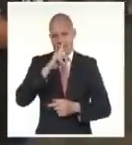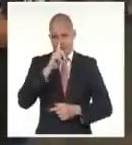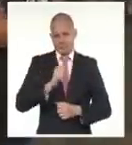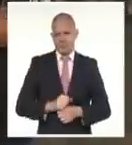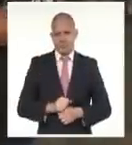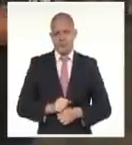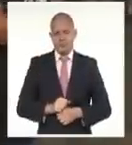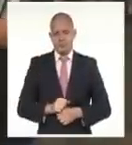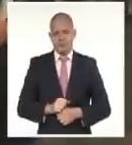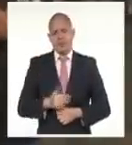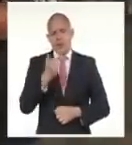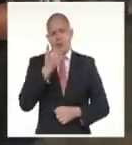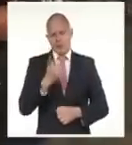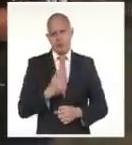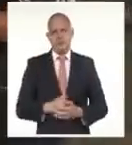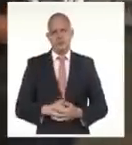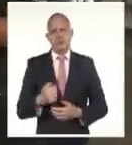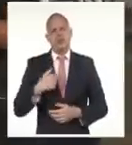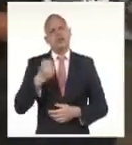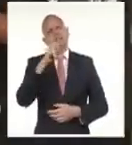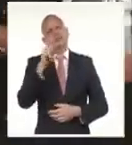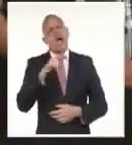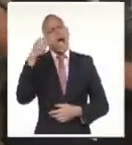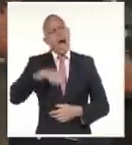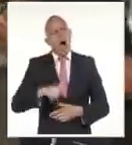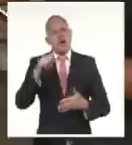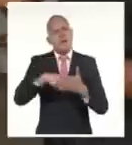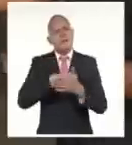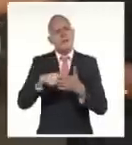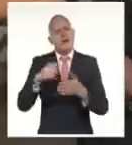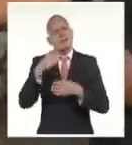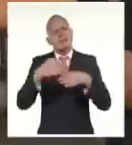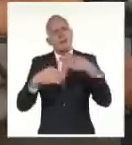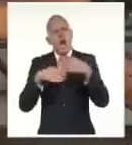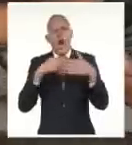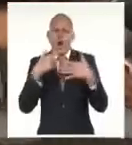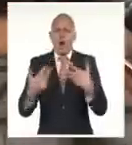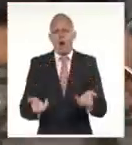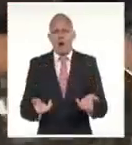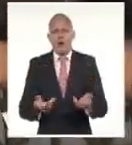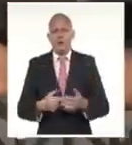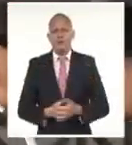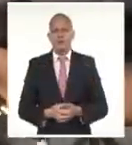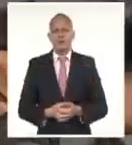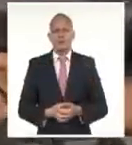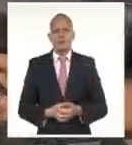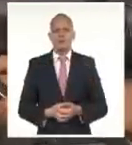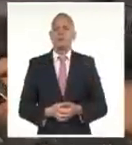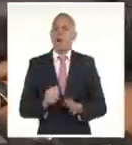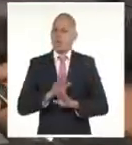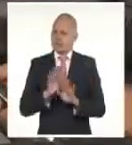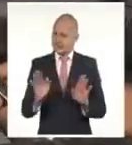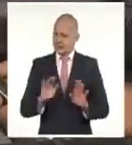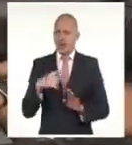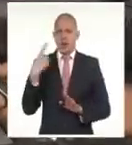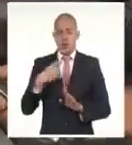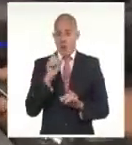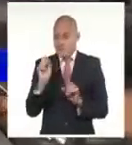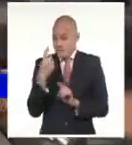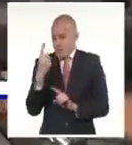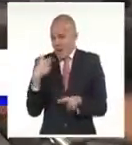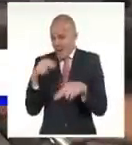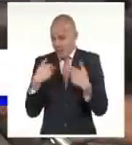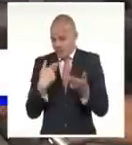Namán. Muchas gracias. ¿Cómo está el programa? ¿Cuál ha sido el programa que ha sucedido? Bien, se ha trabajado el levantamiento de todos los edificios